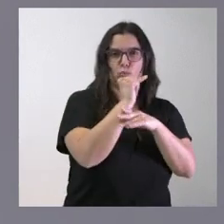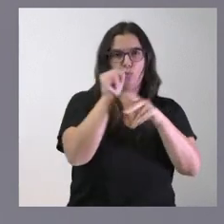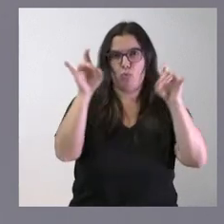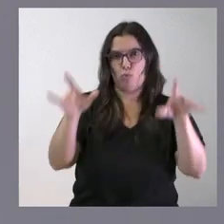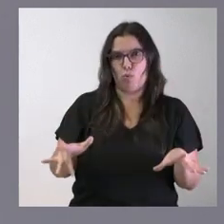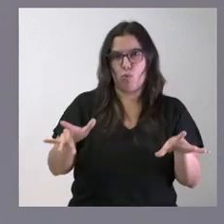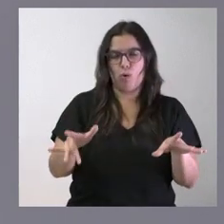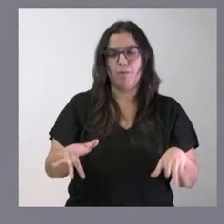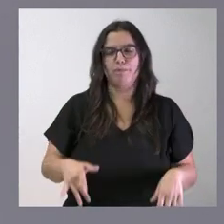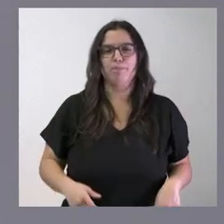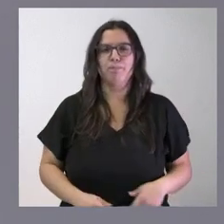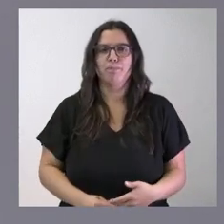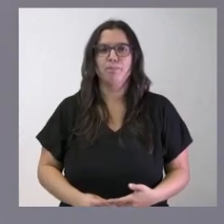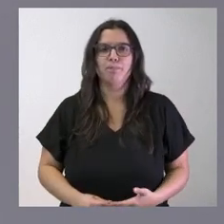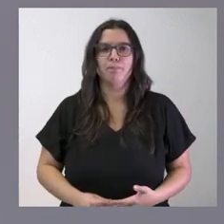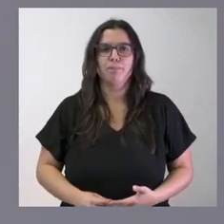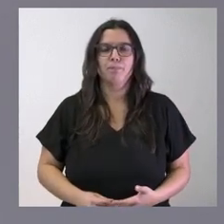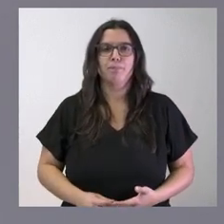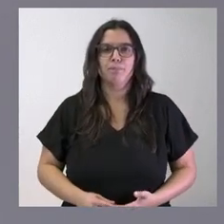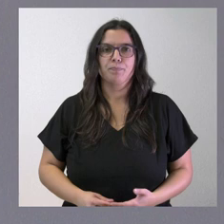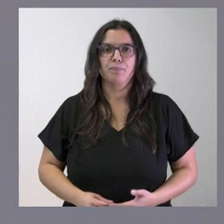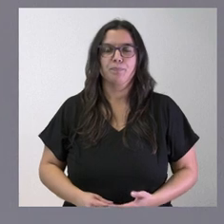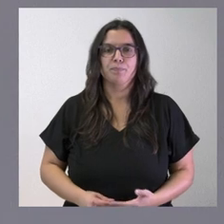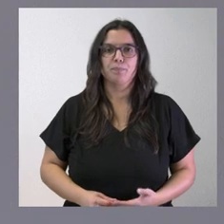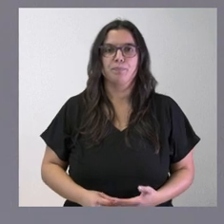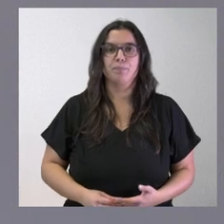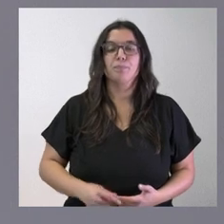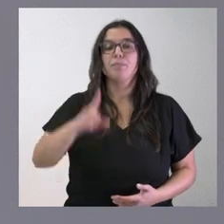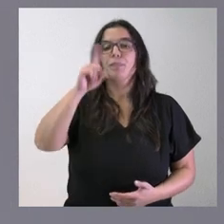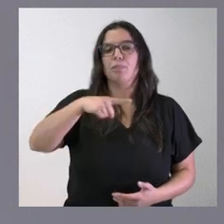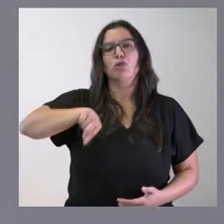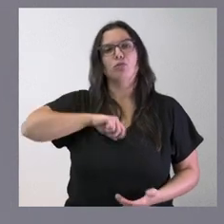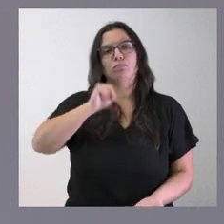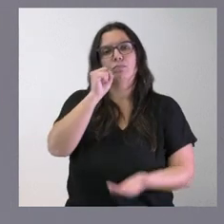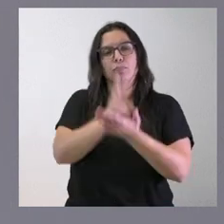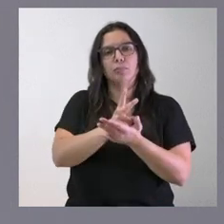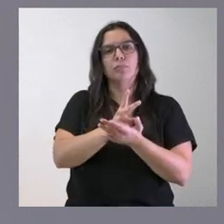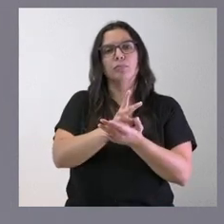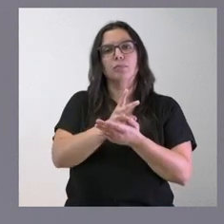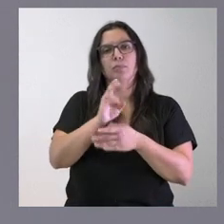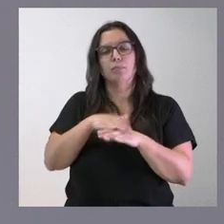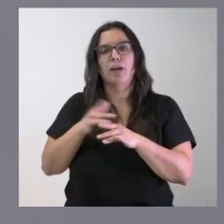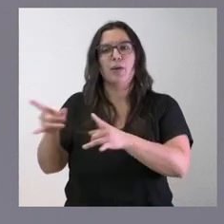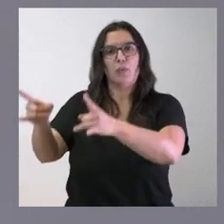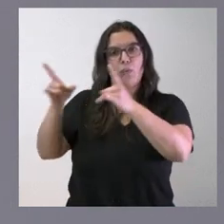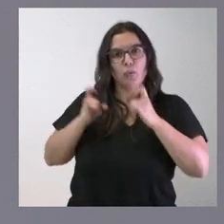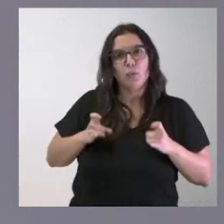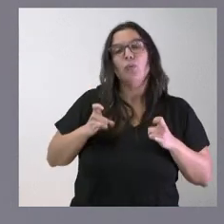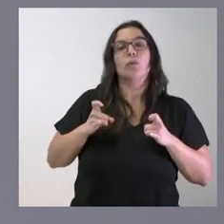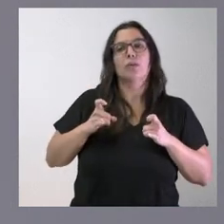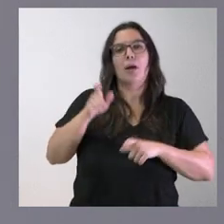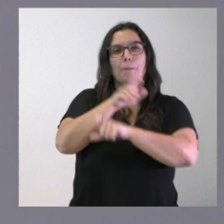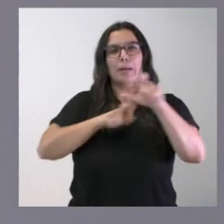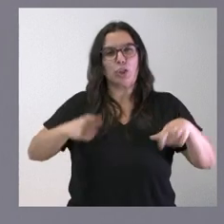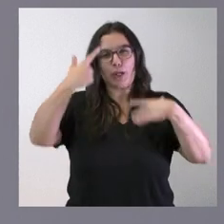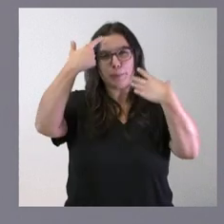discapacidad. Asimismo, hacemos una apuesta por la atracción y el retorno del talento investigador en nuestra comunidad